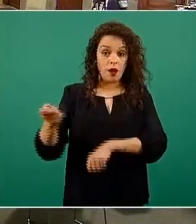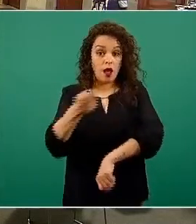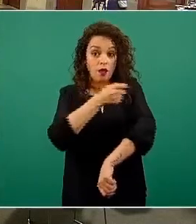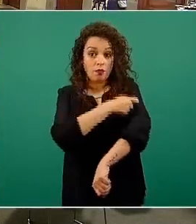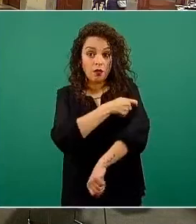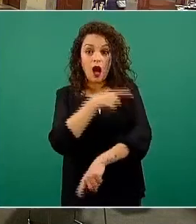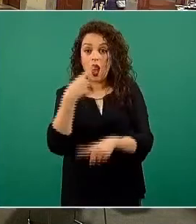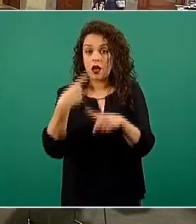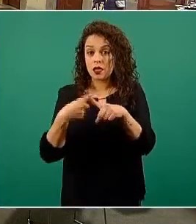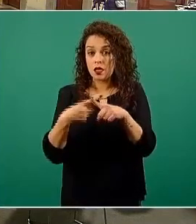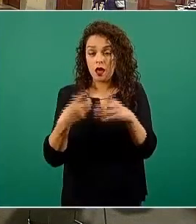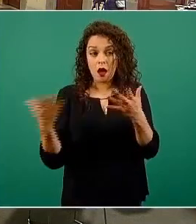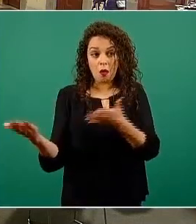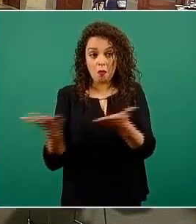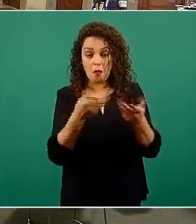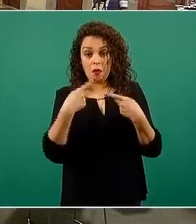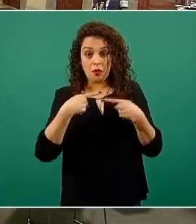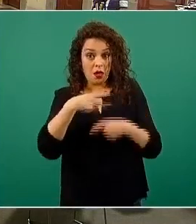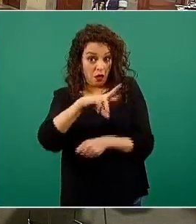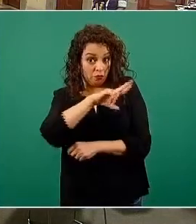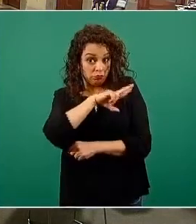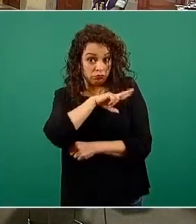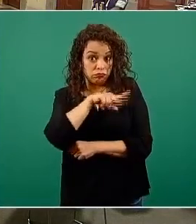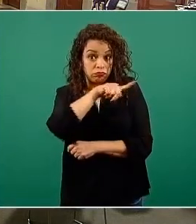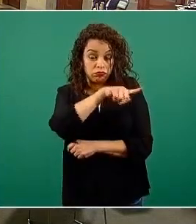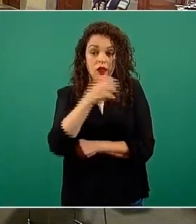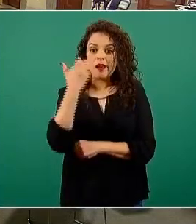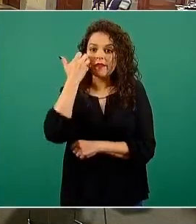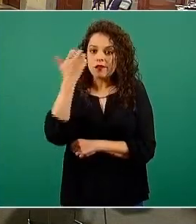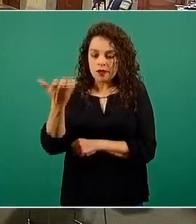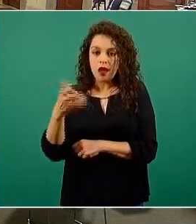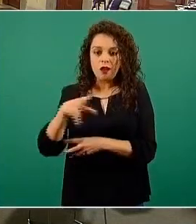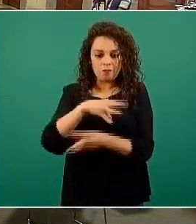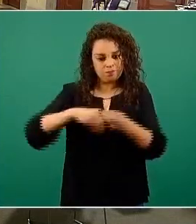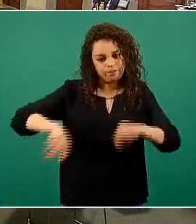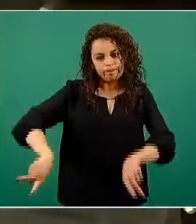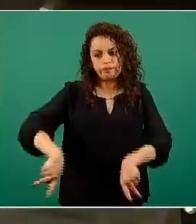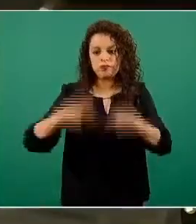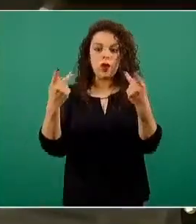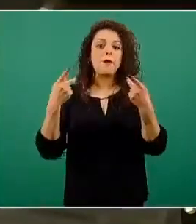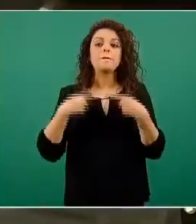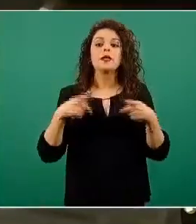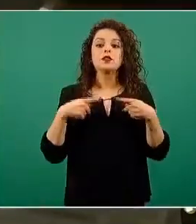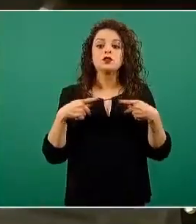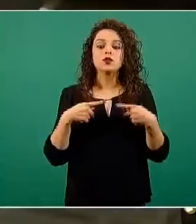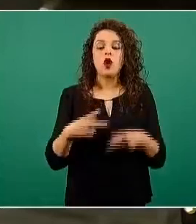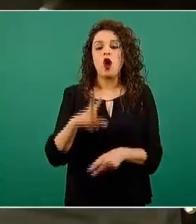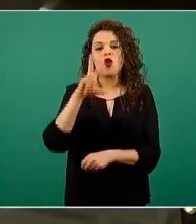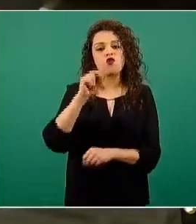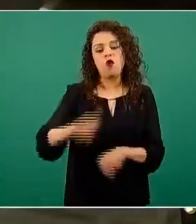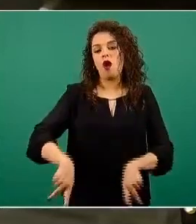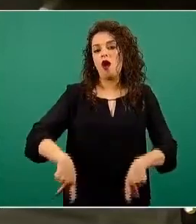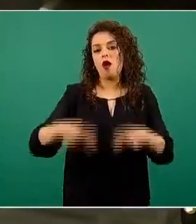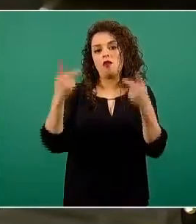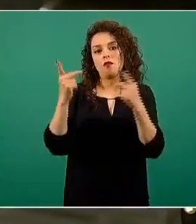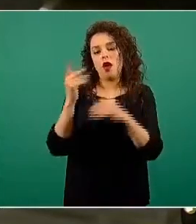alguien de la iniciativa privada y tiene la intención de venderla al público, no la venda en un costo